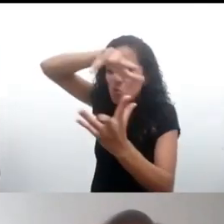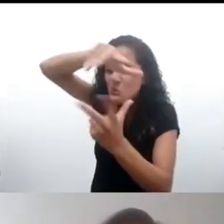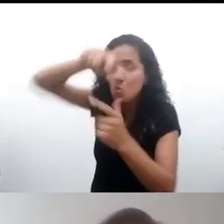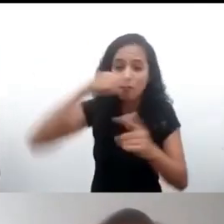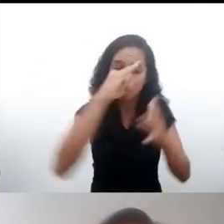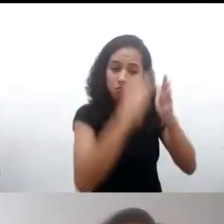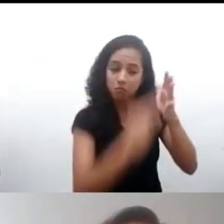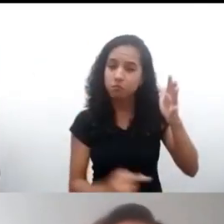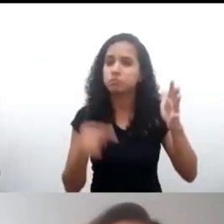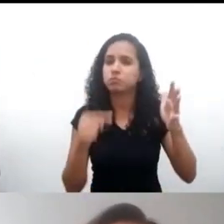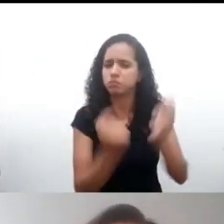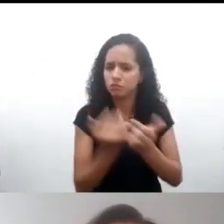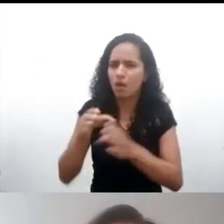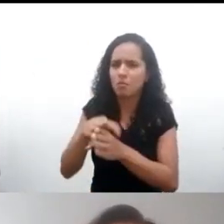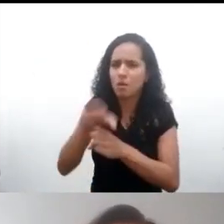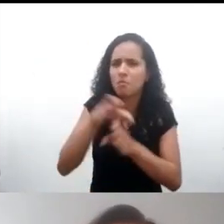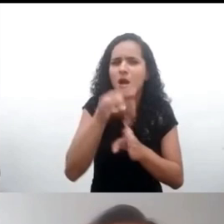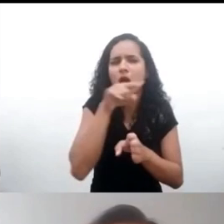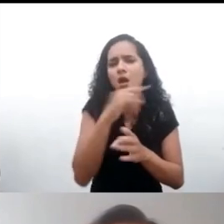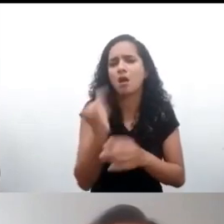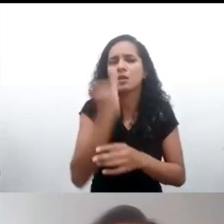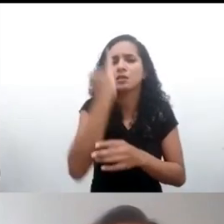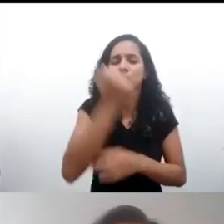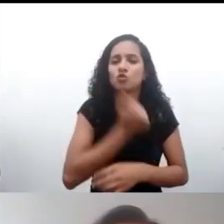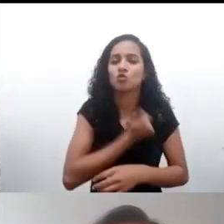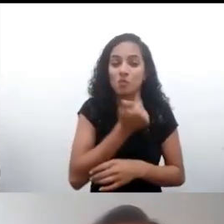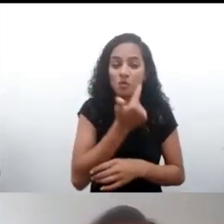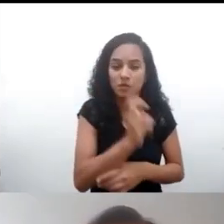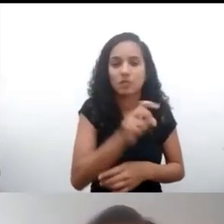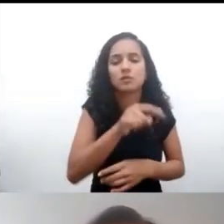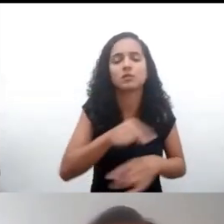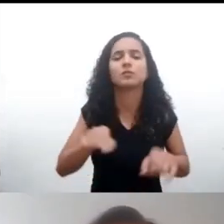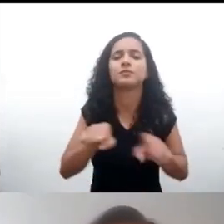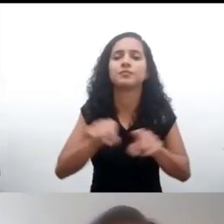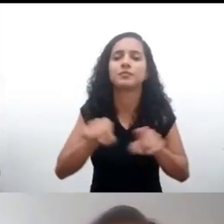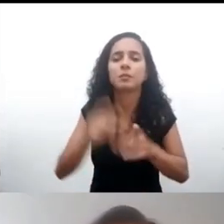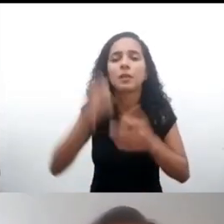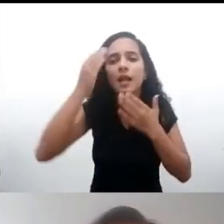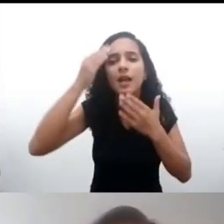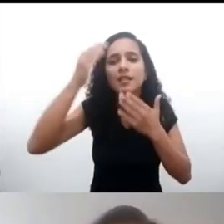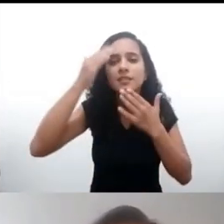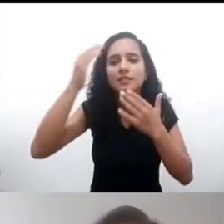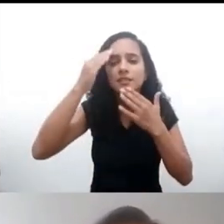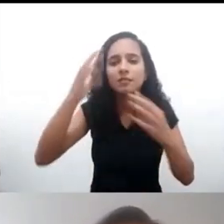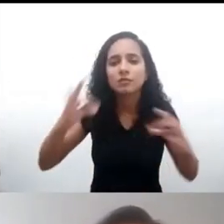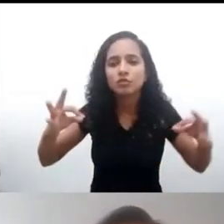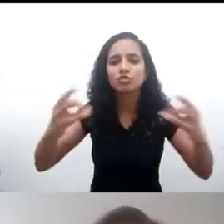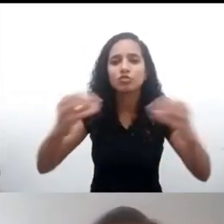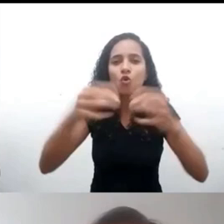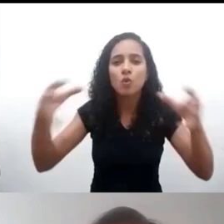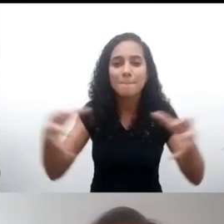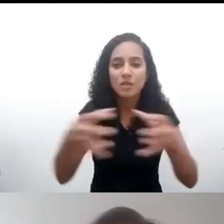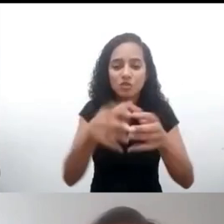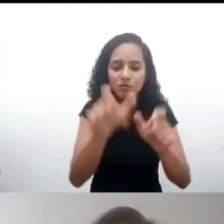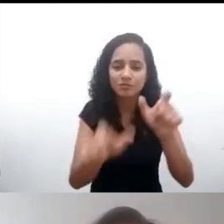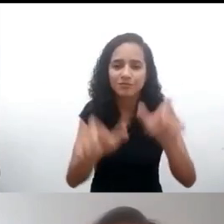adolescencia en el mundo en la construcción de este consenso a través de la observación general número 25 y en nombre de